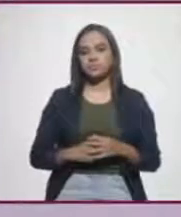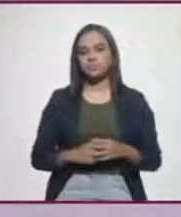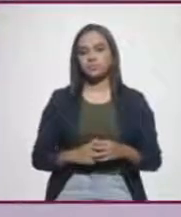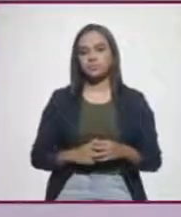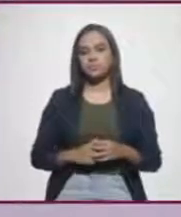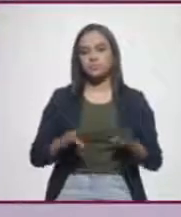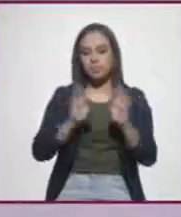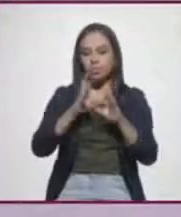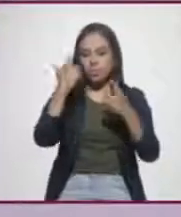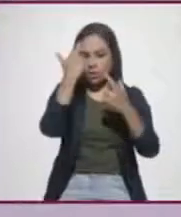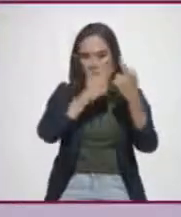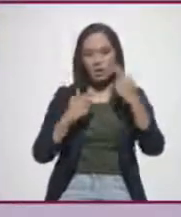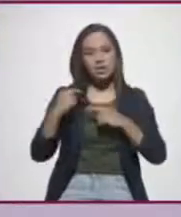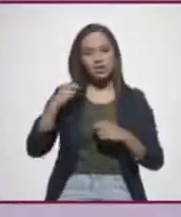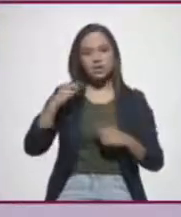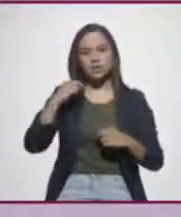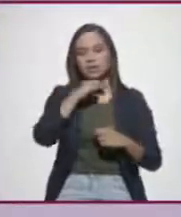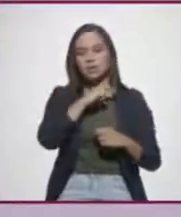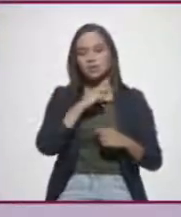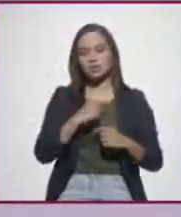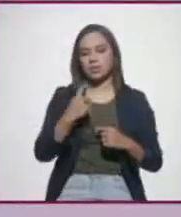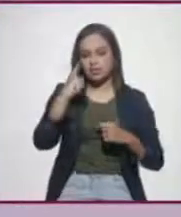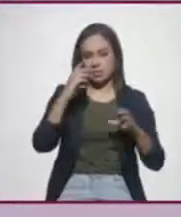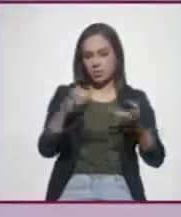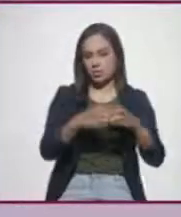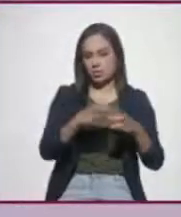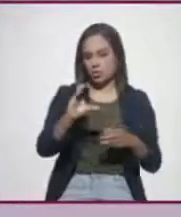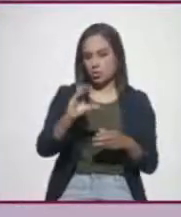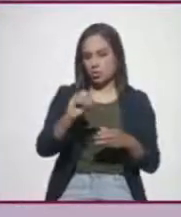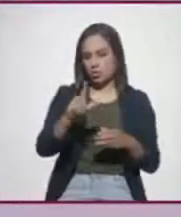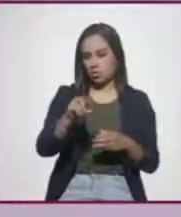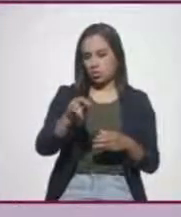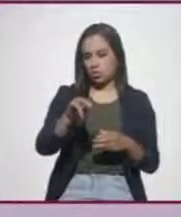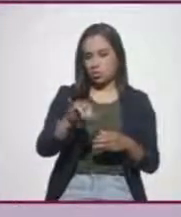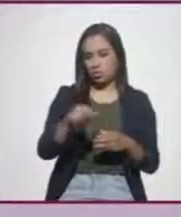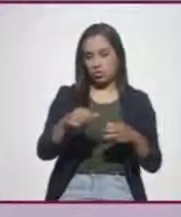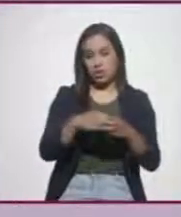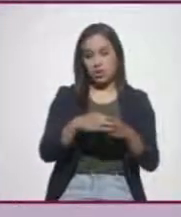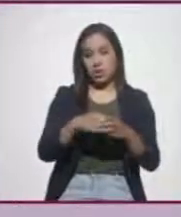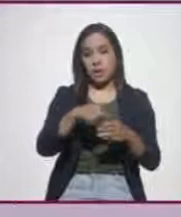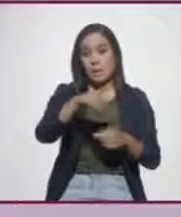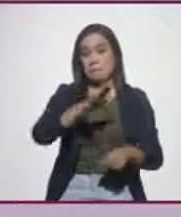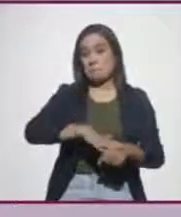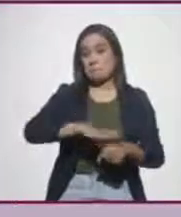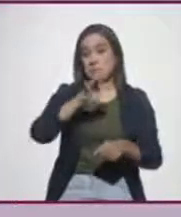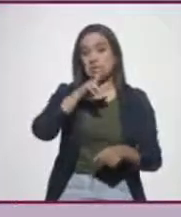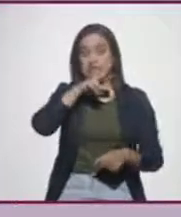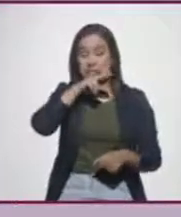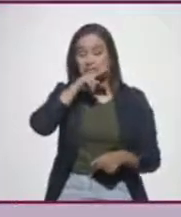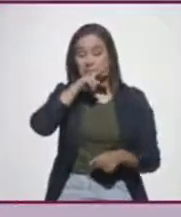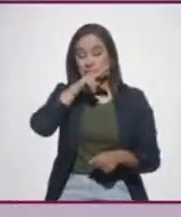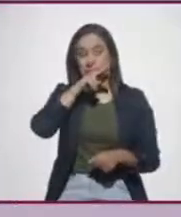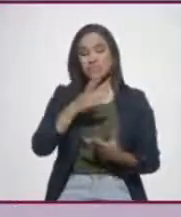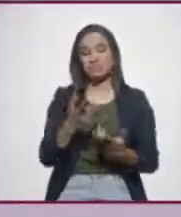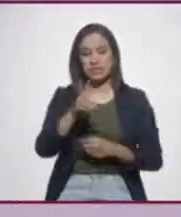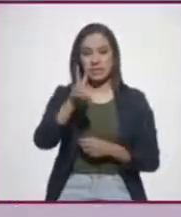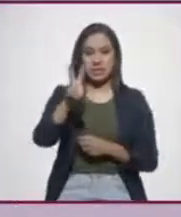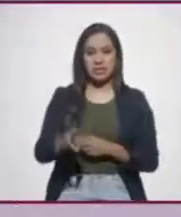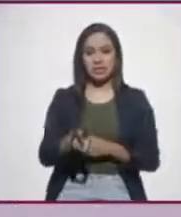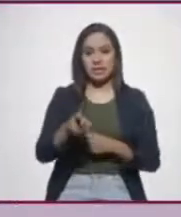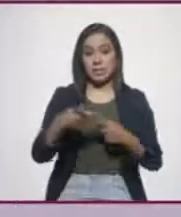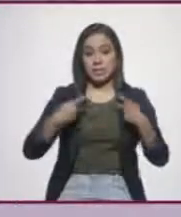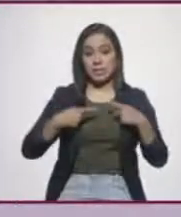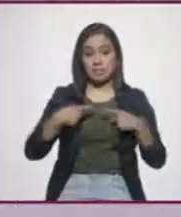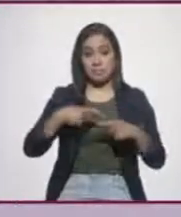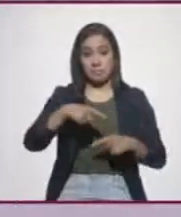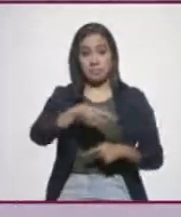rápida revisión de todas, pero si regresamos a la de la colonia, esta te diría que es la de mayor preocupación, y es ciertamente donde la